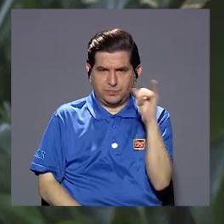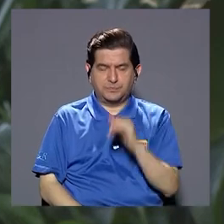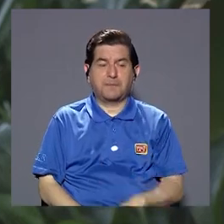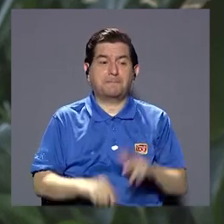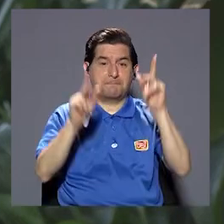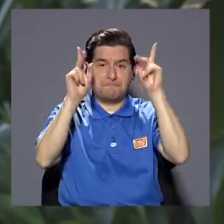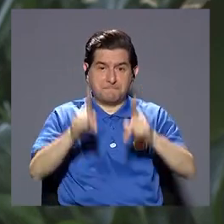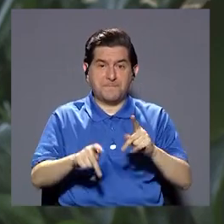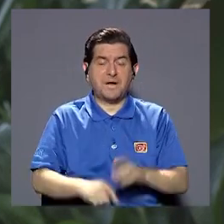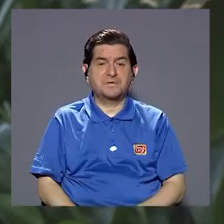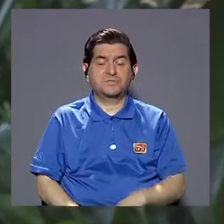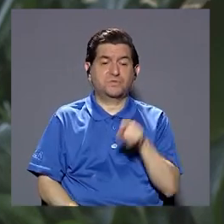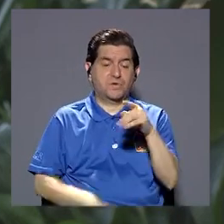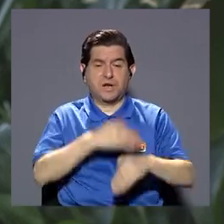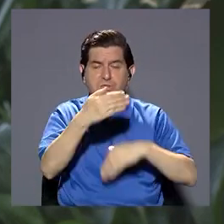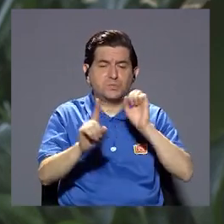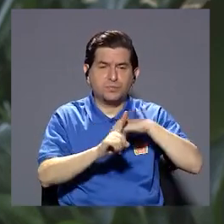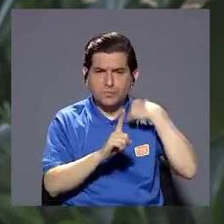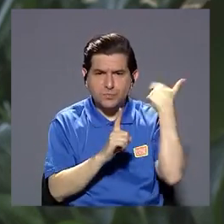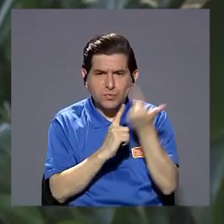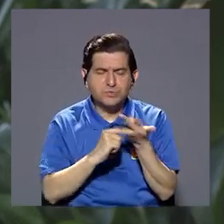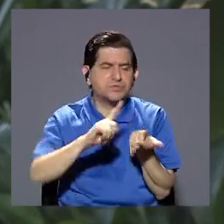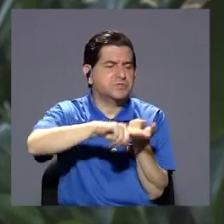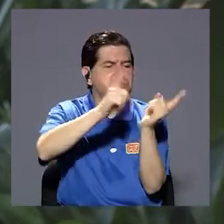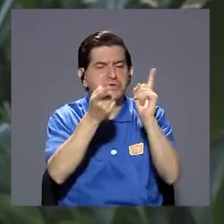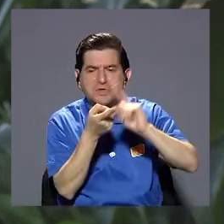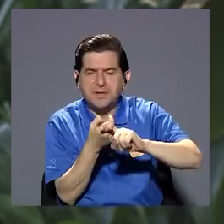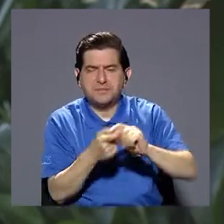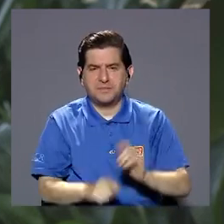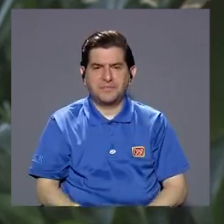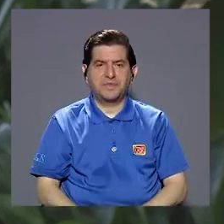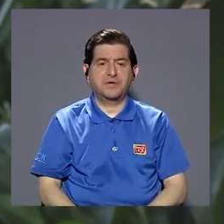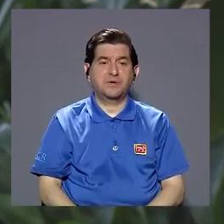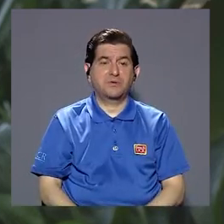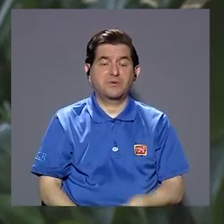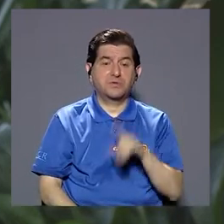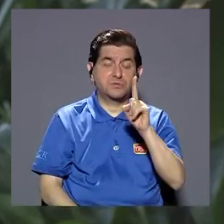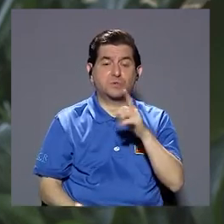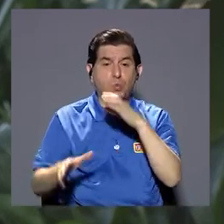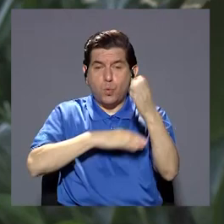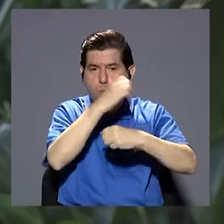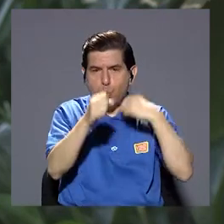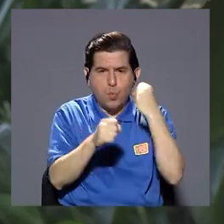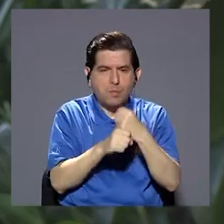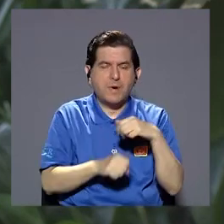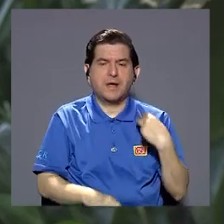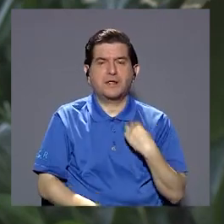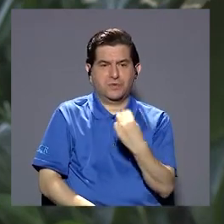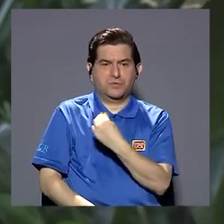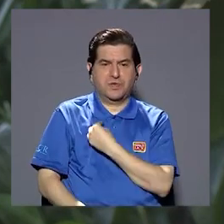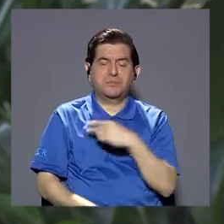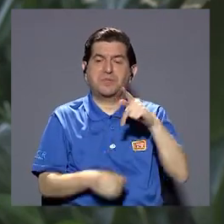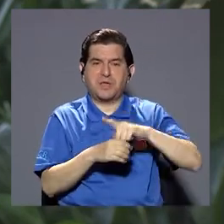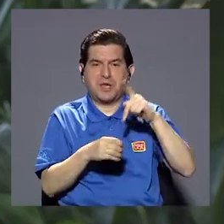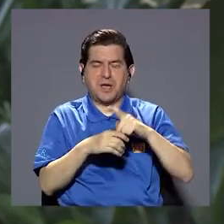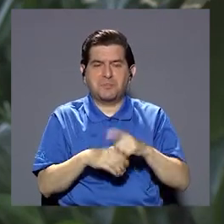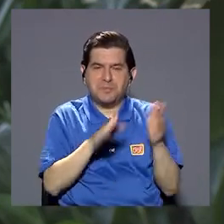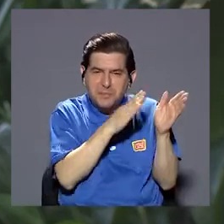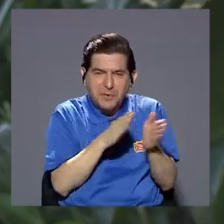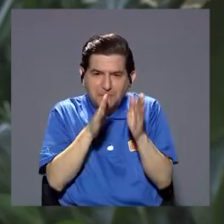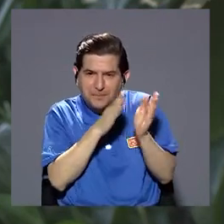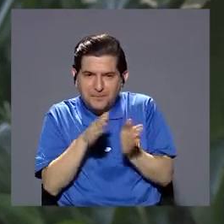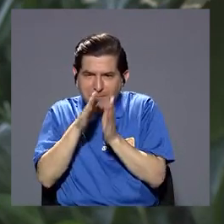también porque las personas llegan a socializar a hacer amistades a organizar un pequeño cumpleaños de alguno de los miembros que está